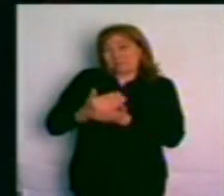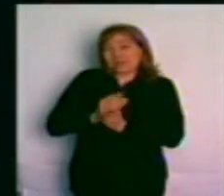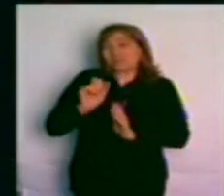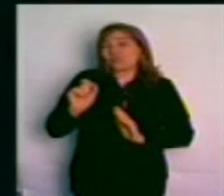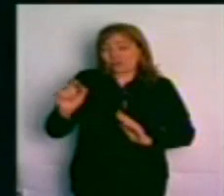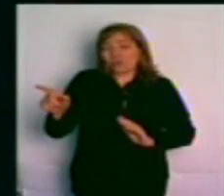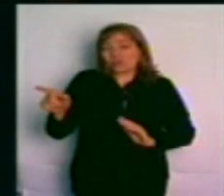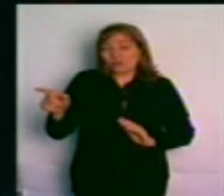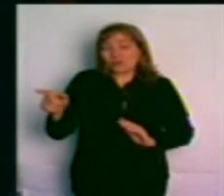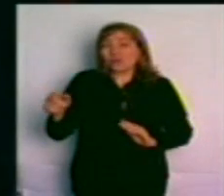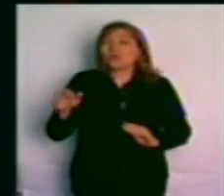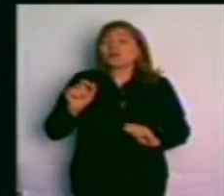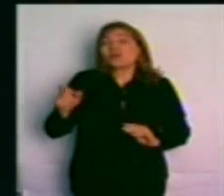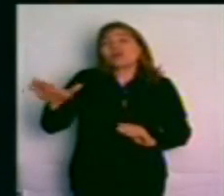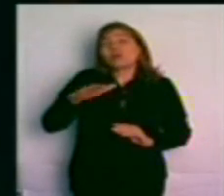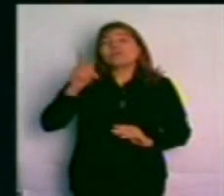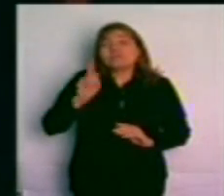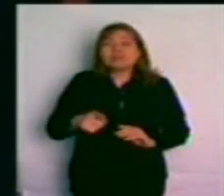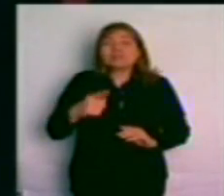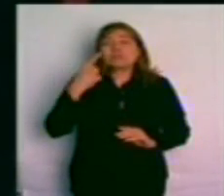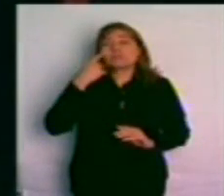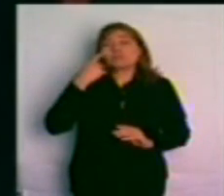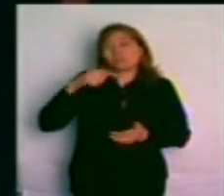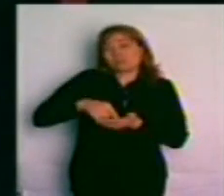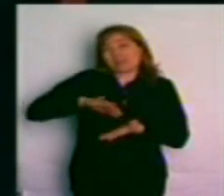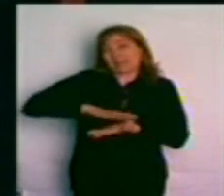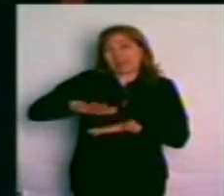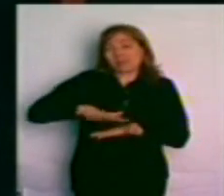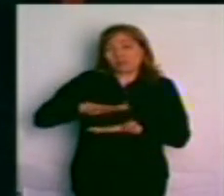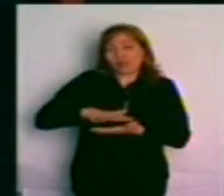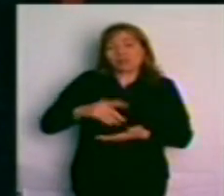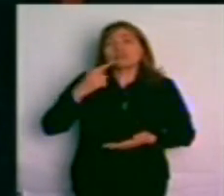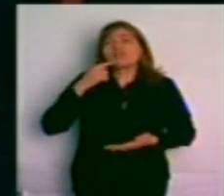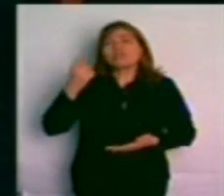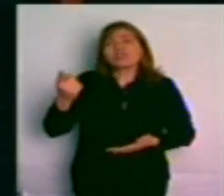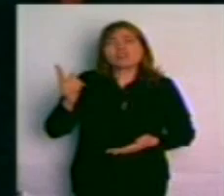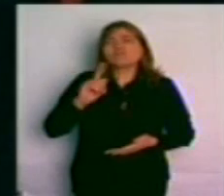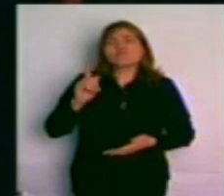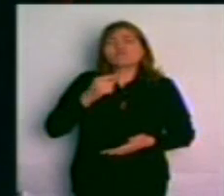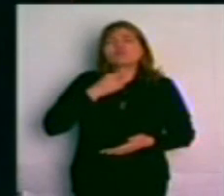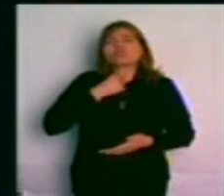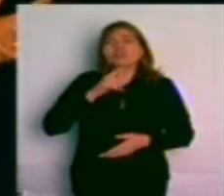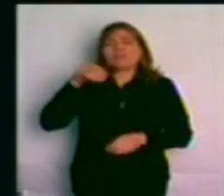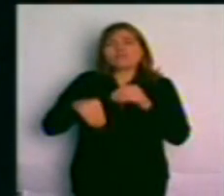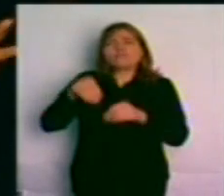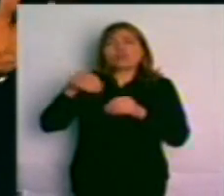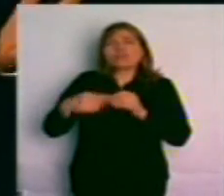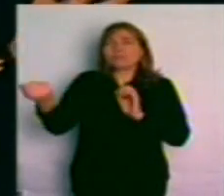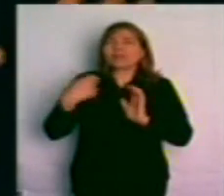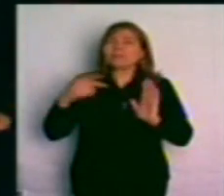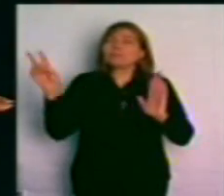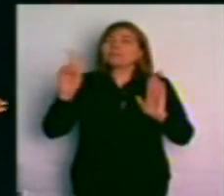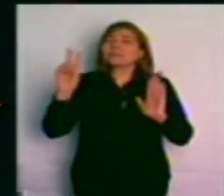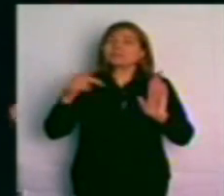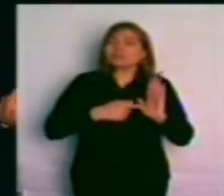quien hoy gobierna la ciudad de Capital, le dijo que tampoco nos querían votar la habilitación. Parece que no quieren